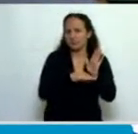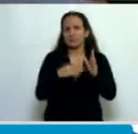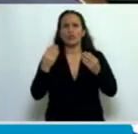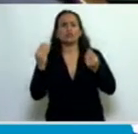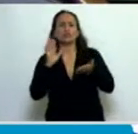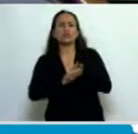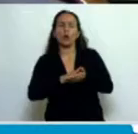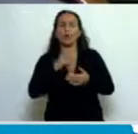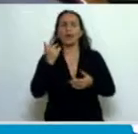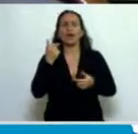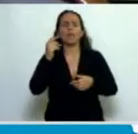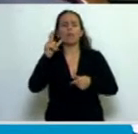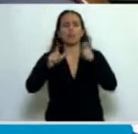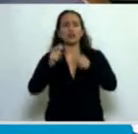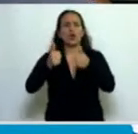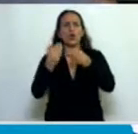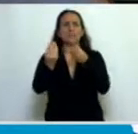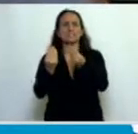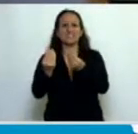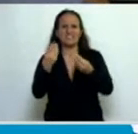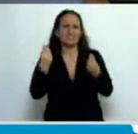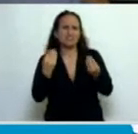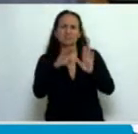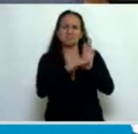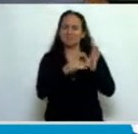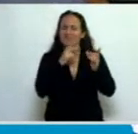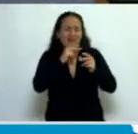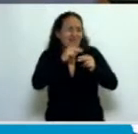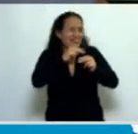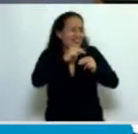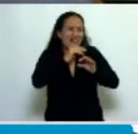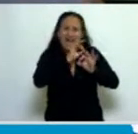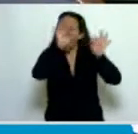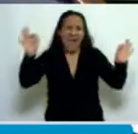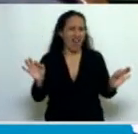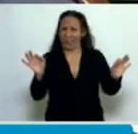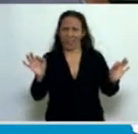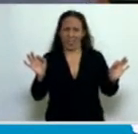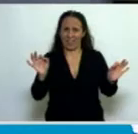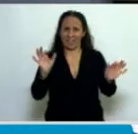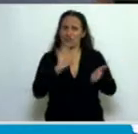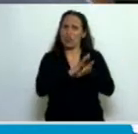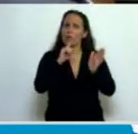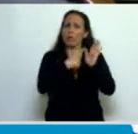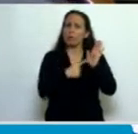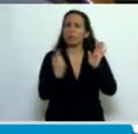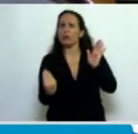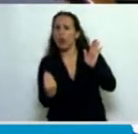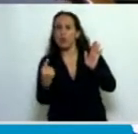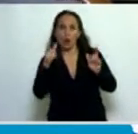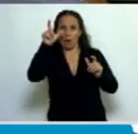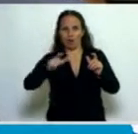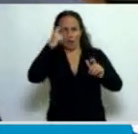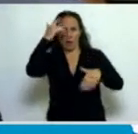debate público sobre los candidatos que se van a designar, nada, absolutamente nada, nada sobre ninguna condición de capacidad